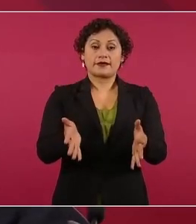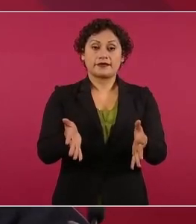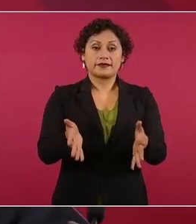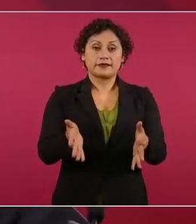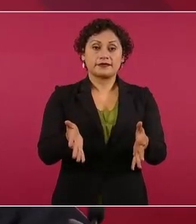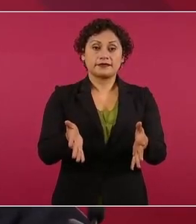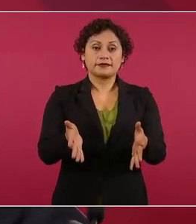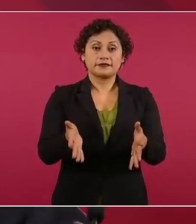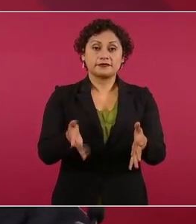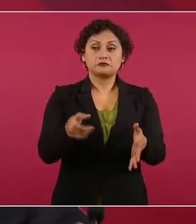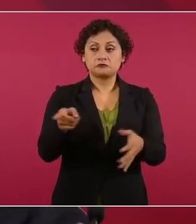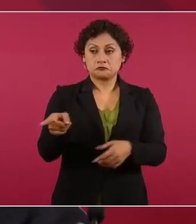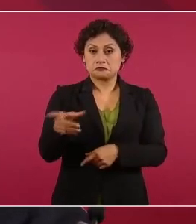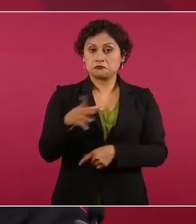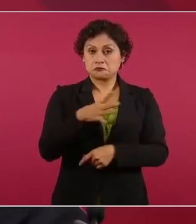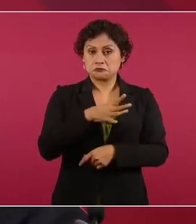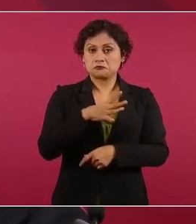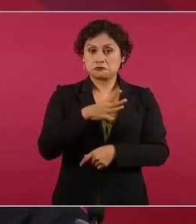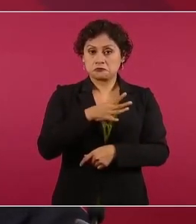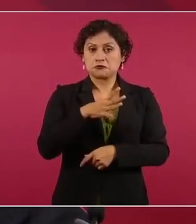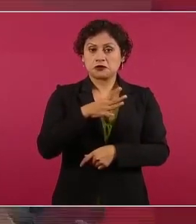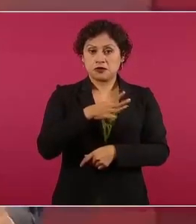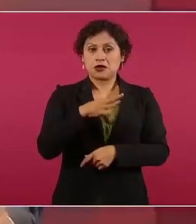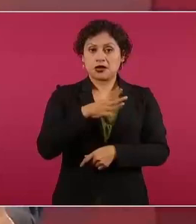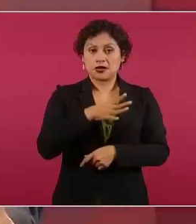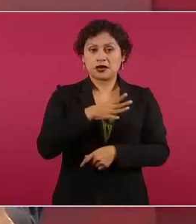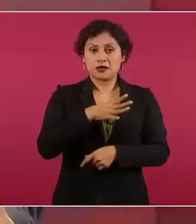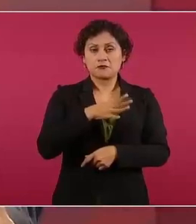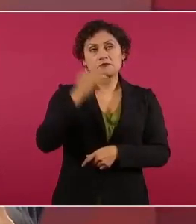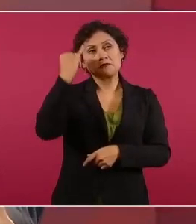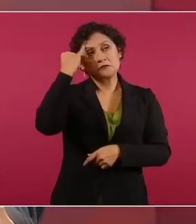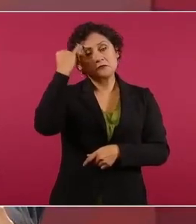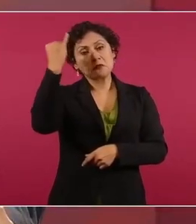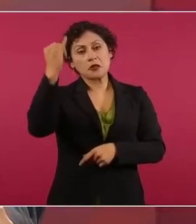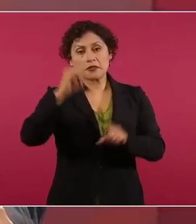una concepción distinta